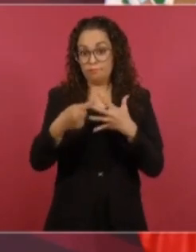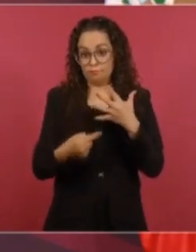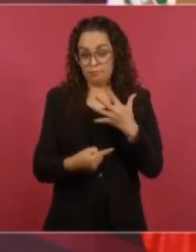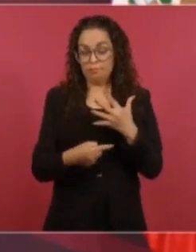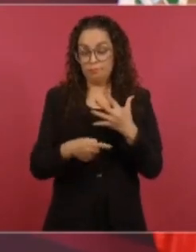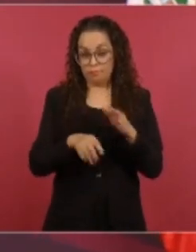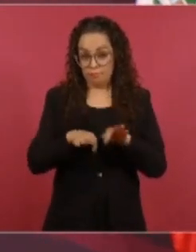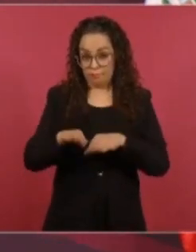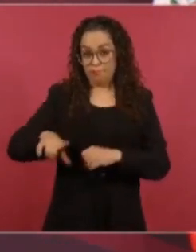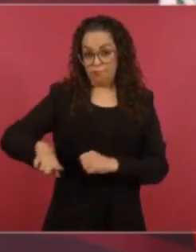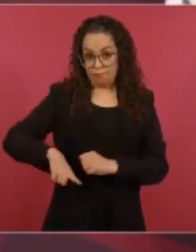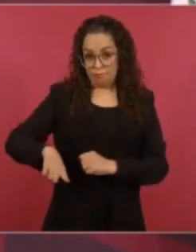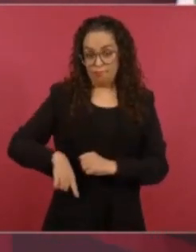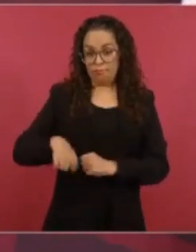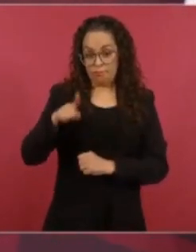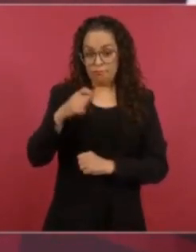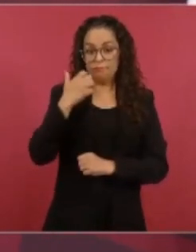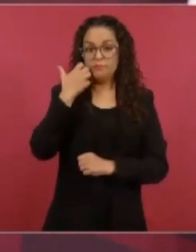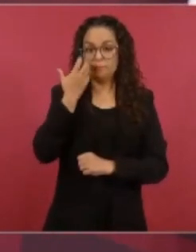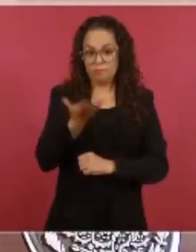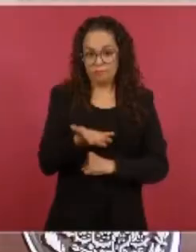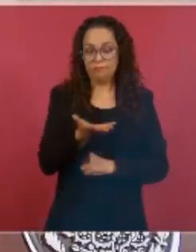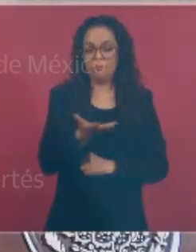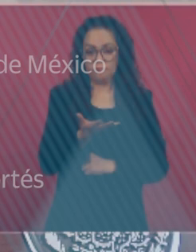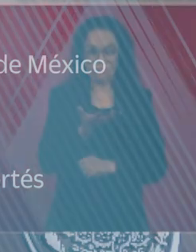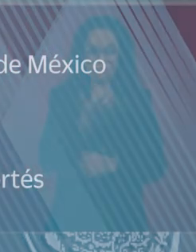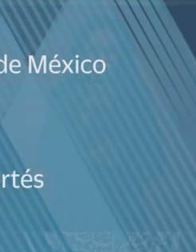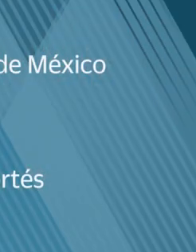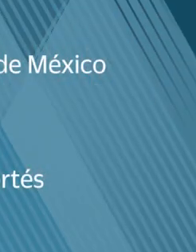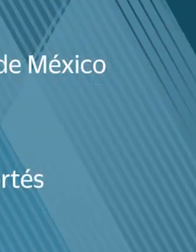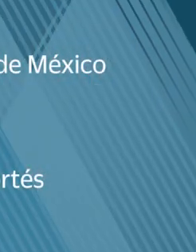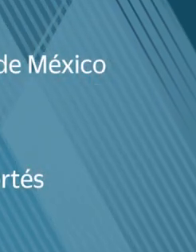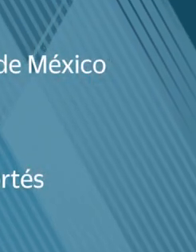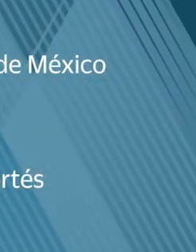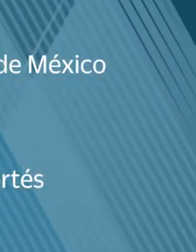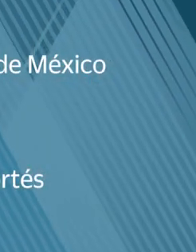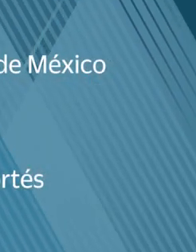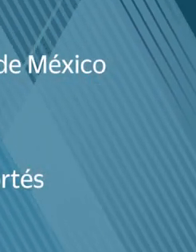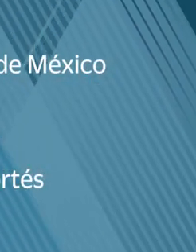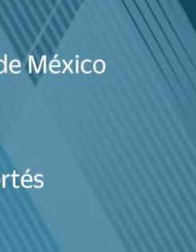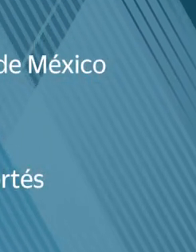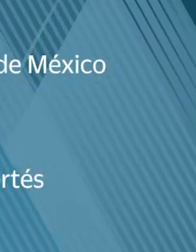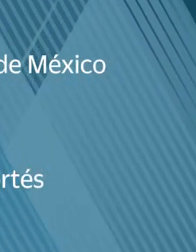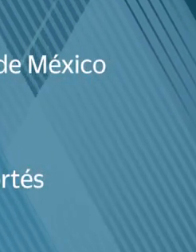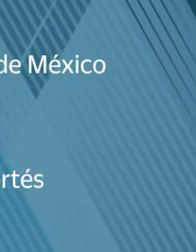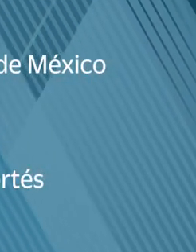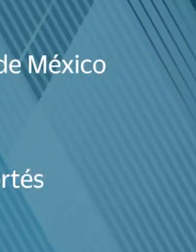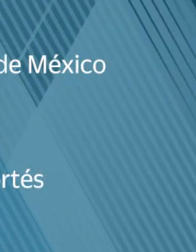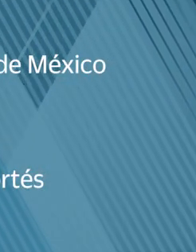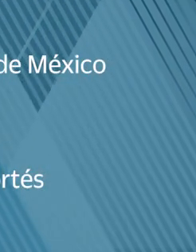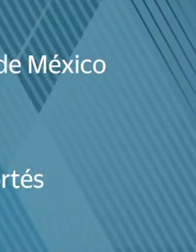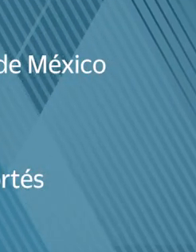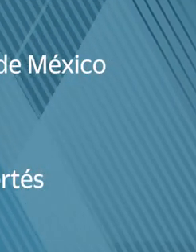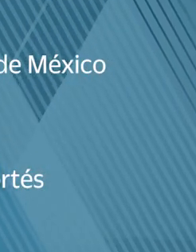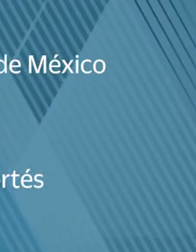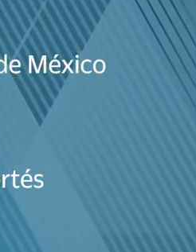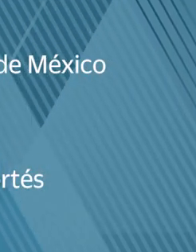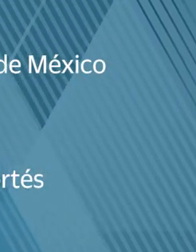licencia o renunciar o permiso.